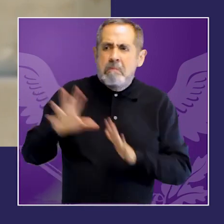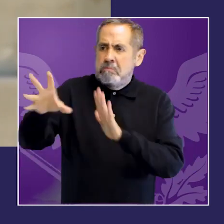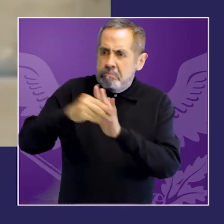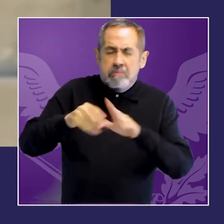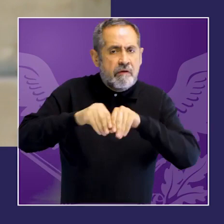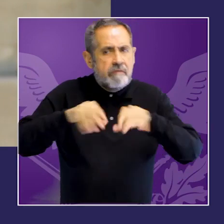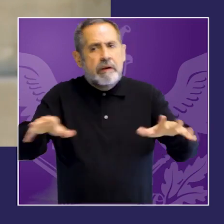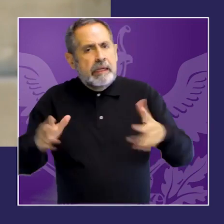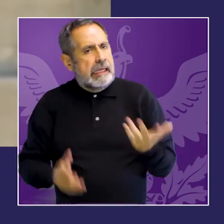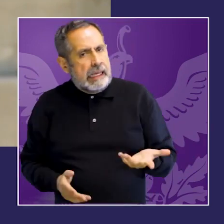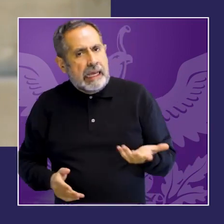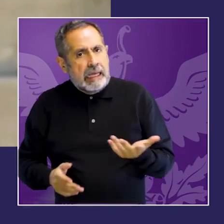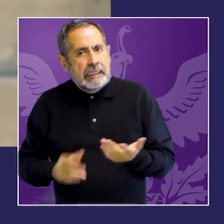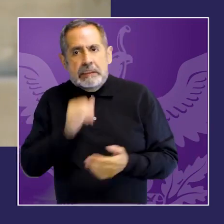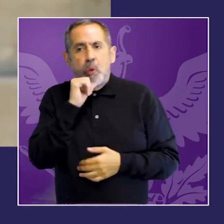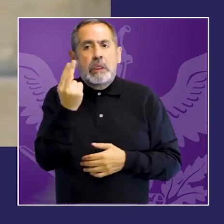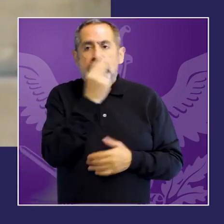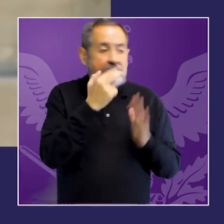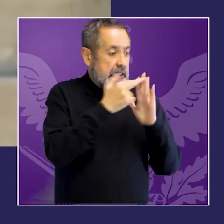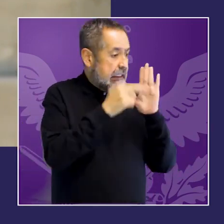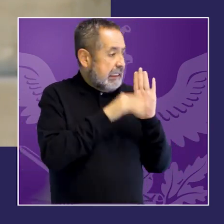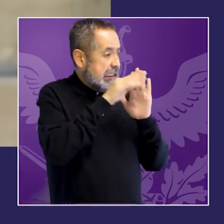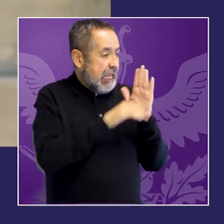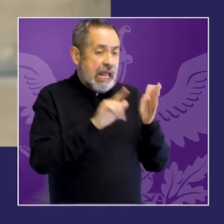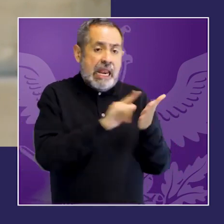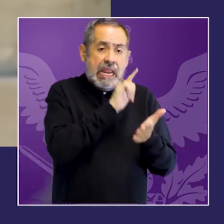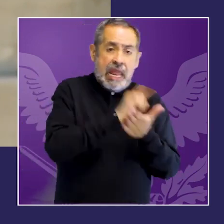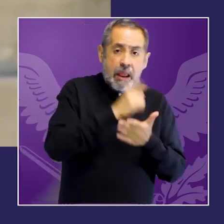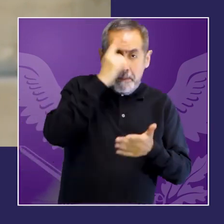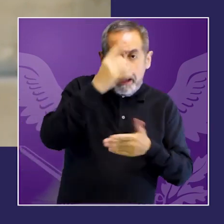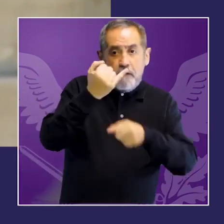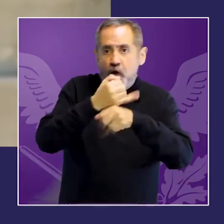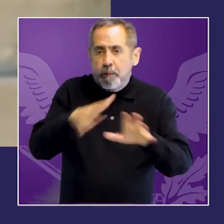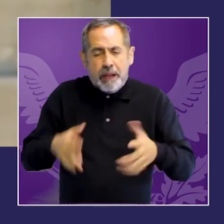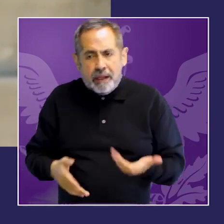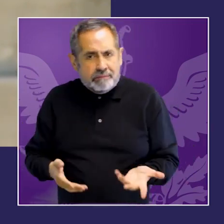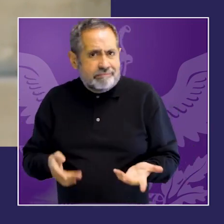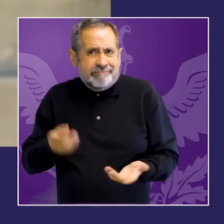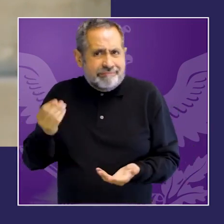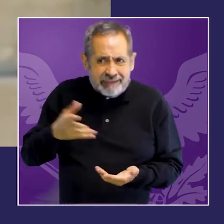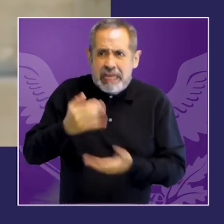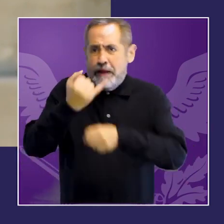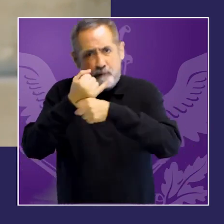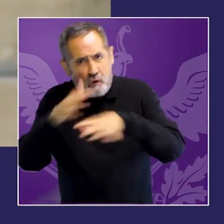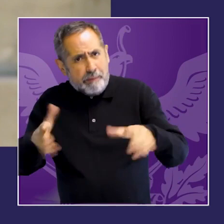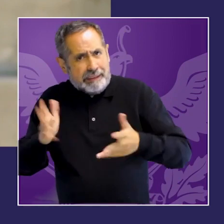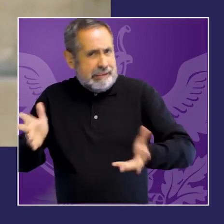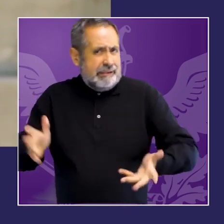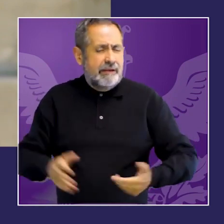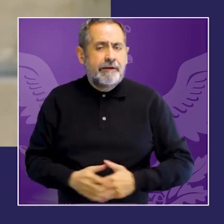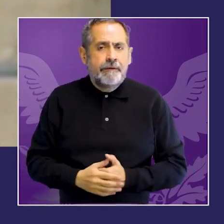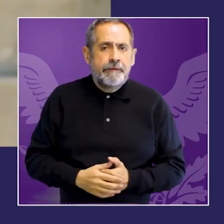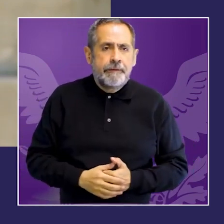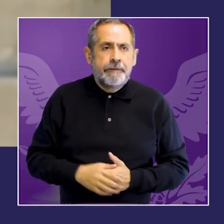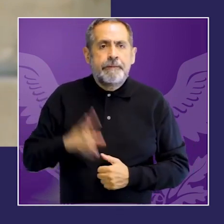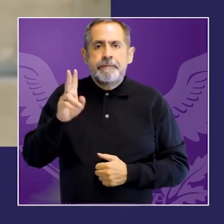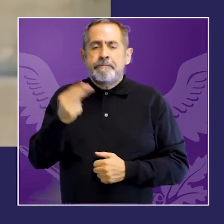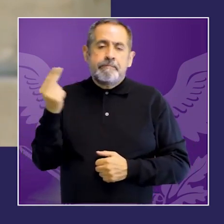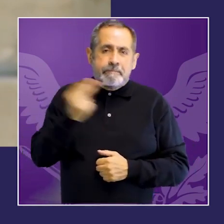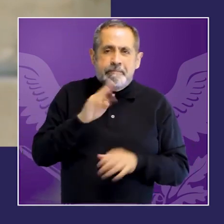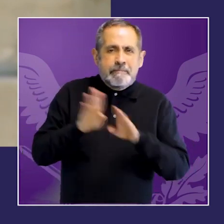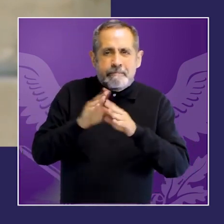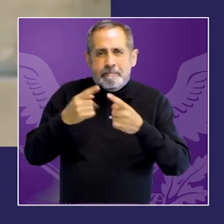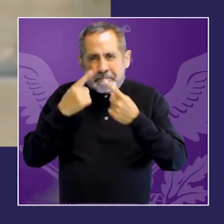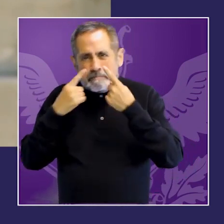contar con esos datos. Los registros e informes que permiten ilustrar la forma en que las variables de edad